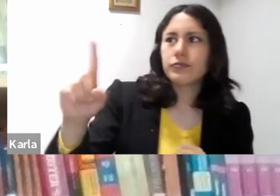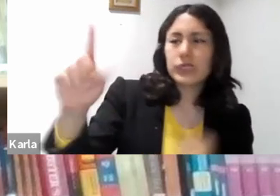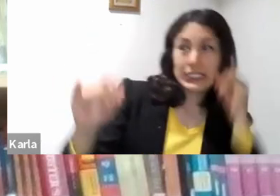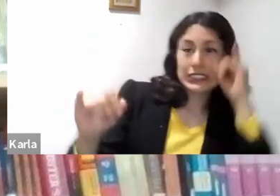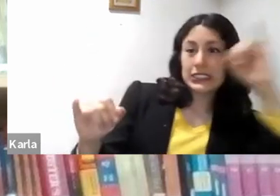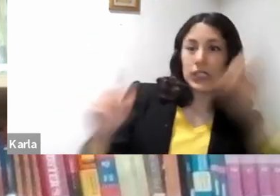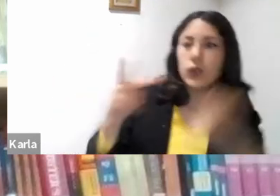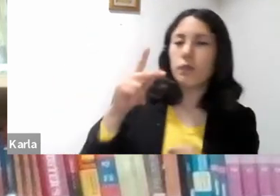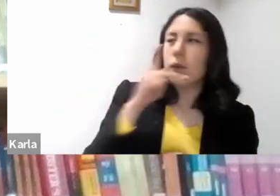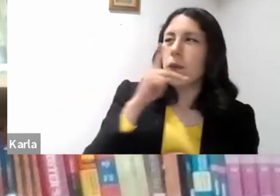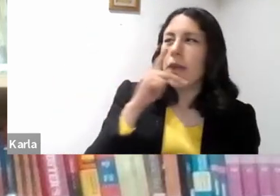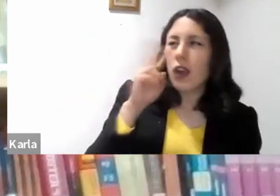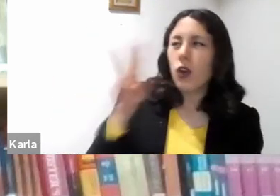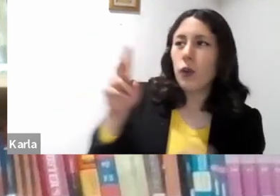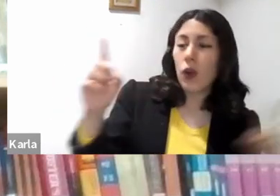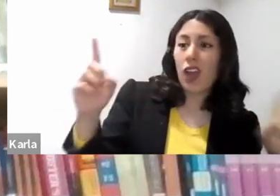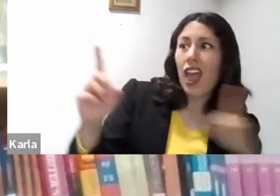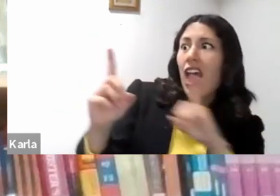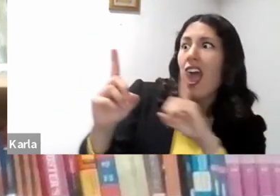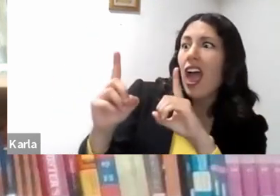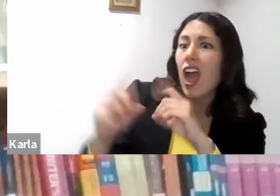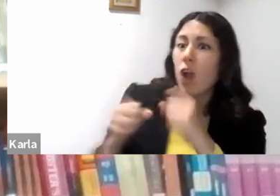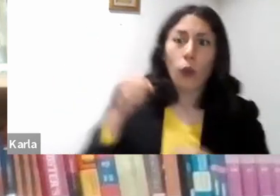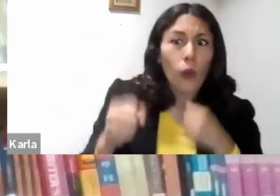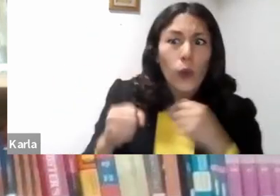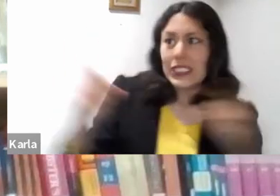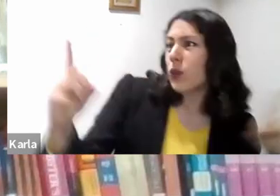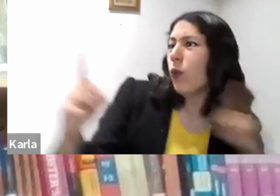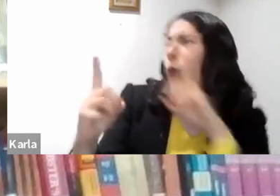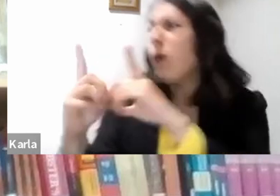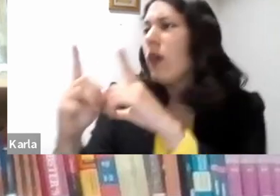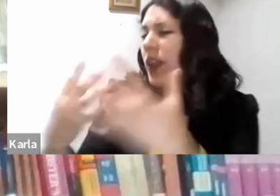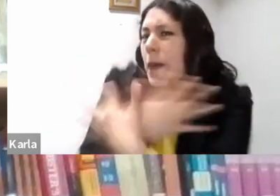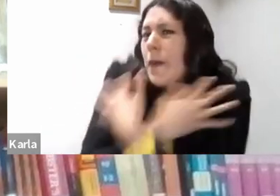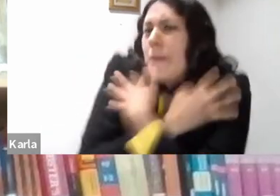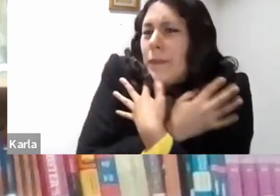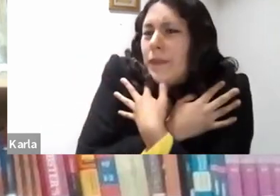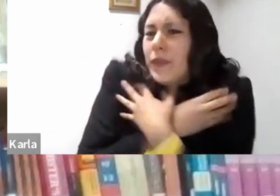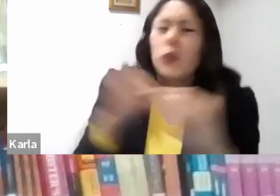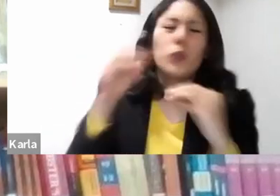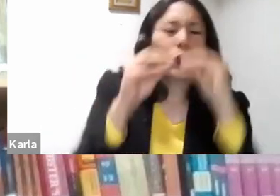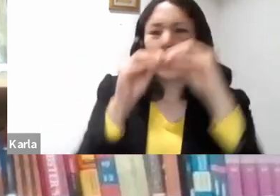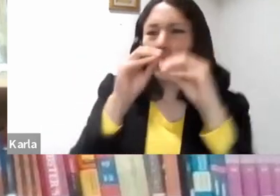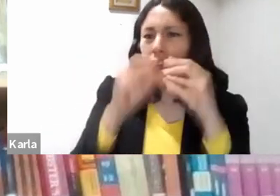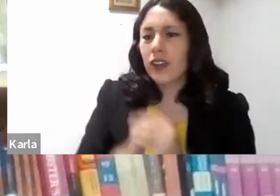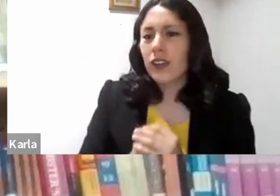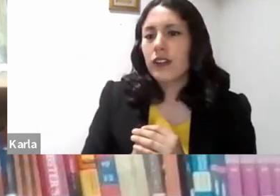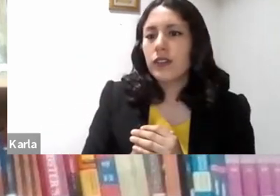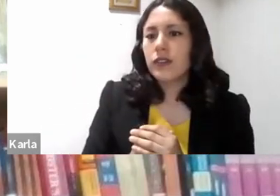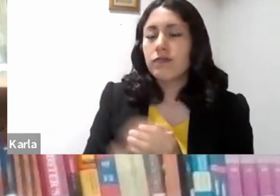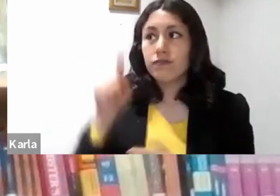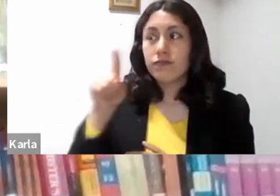Corrió hacia él y echándole los brazos al cuello, lo cubrió de besos. El muchacho le dijo, padre,